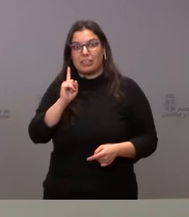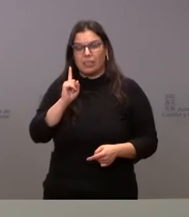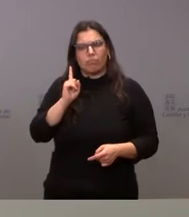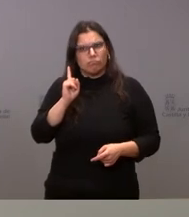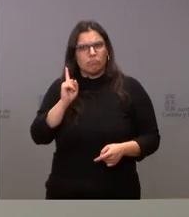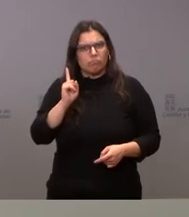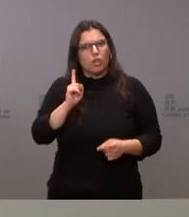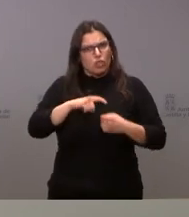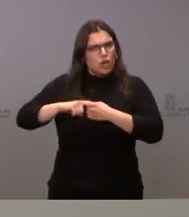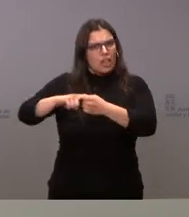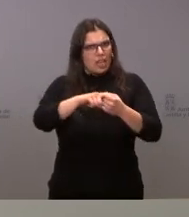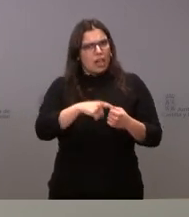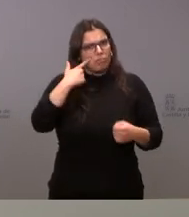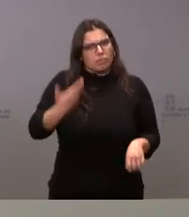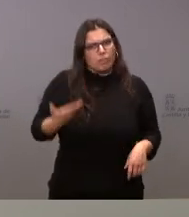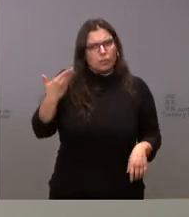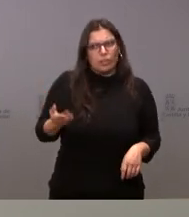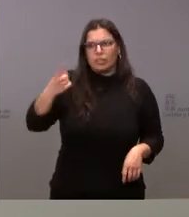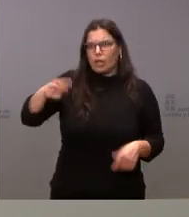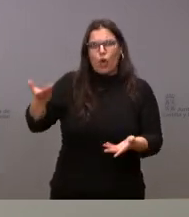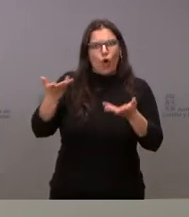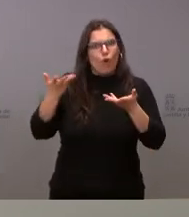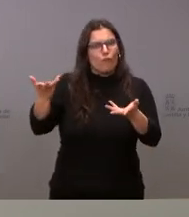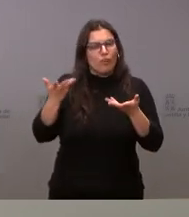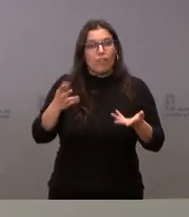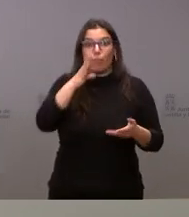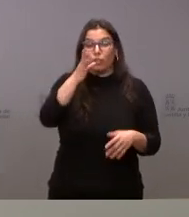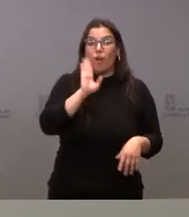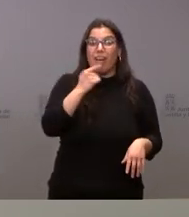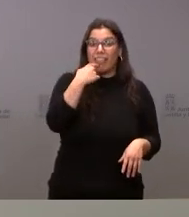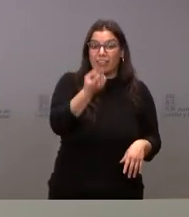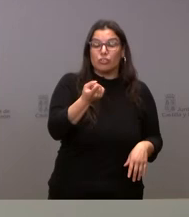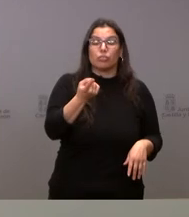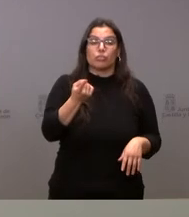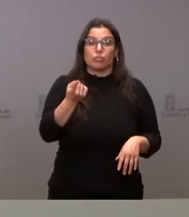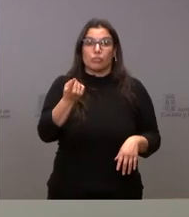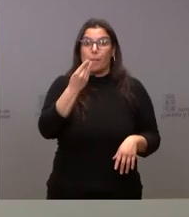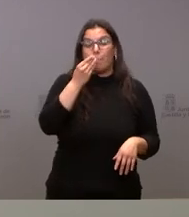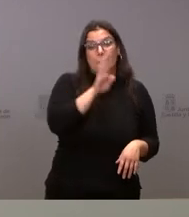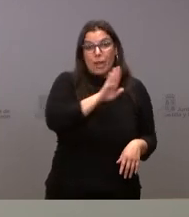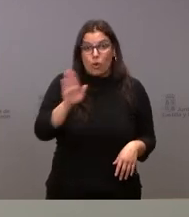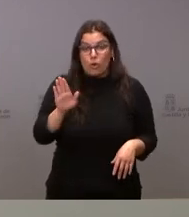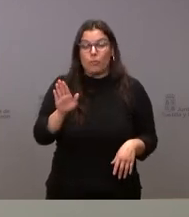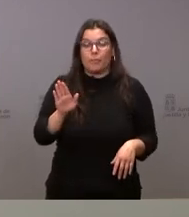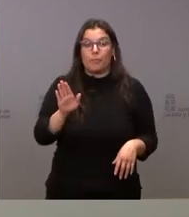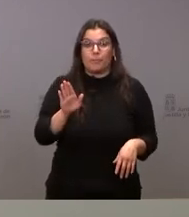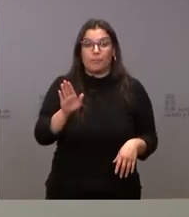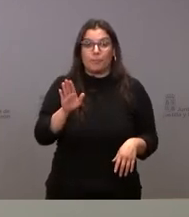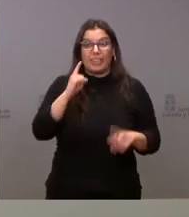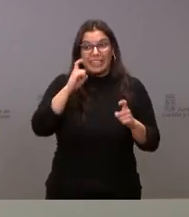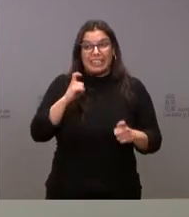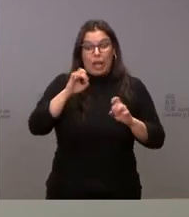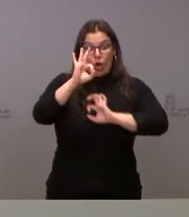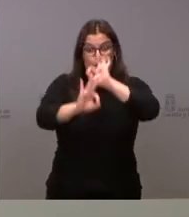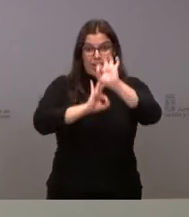importante de solidaridad se están poniendo a disposición y por eso yo antes les decía que lo mejor es que encaucemos